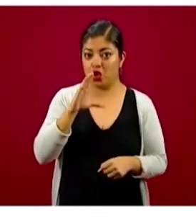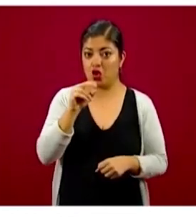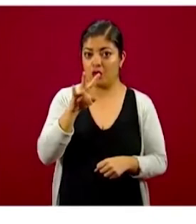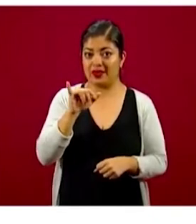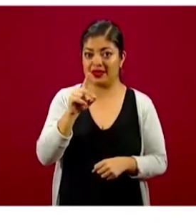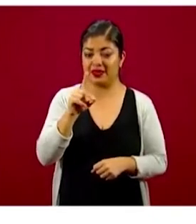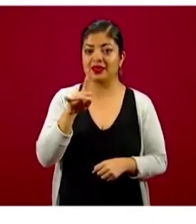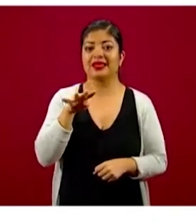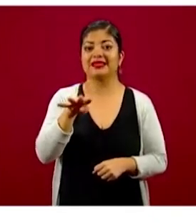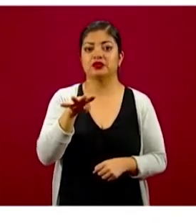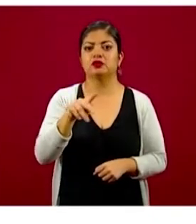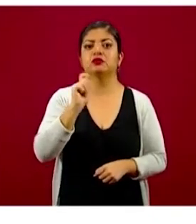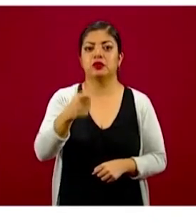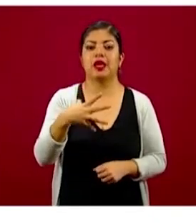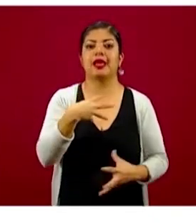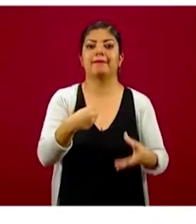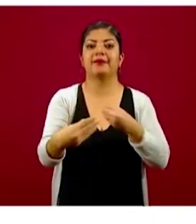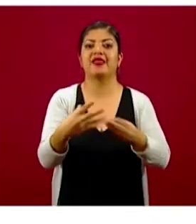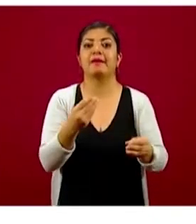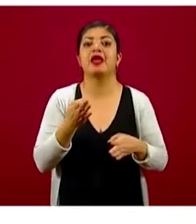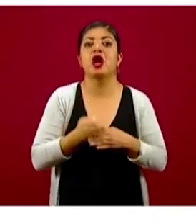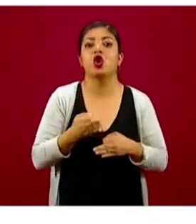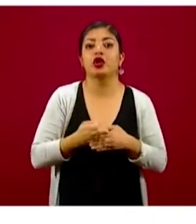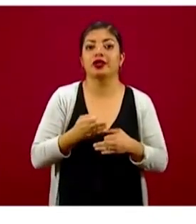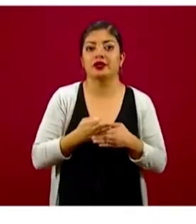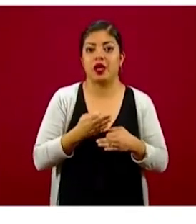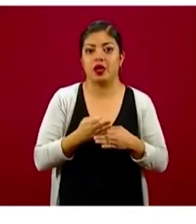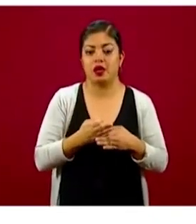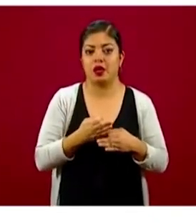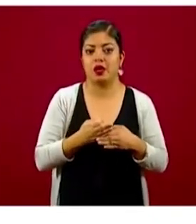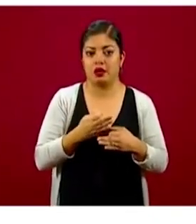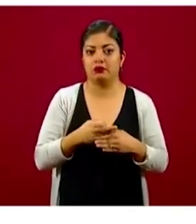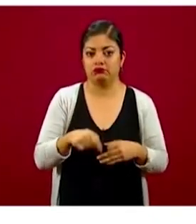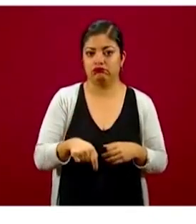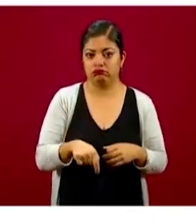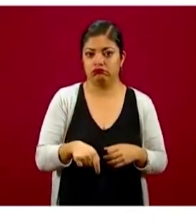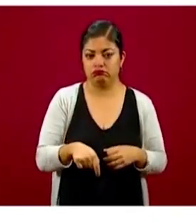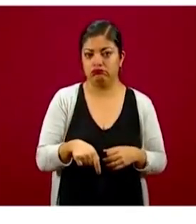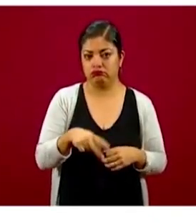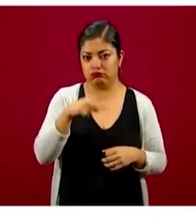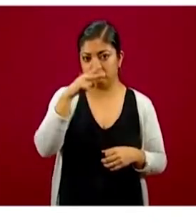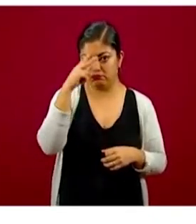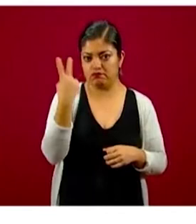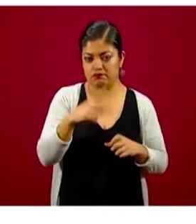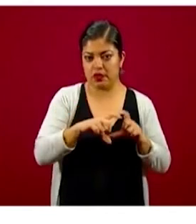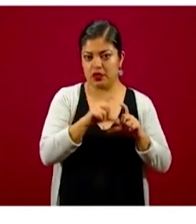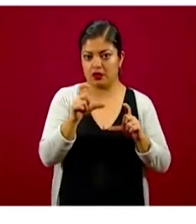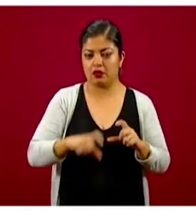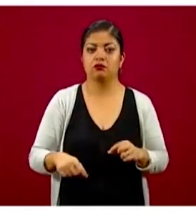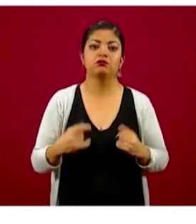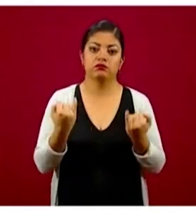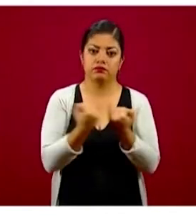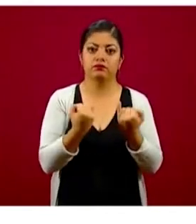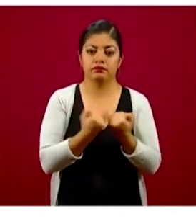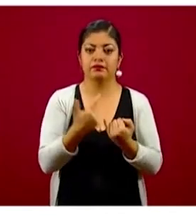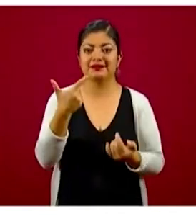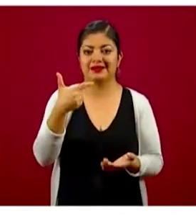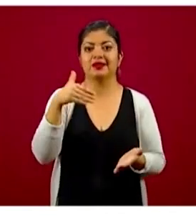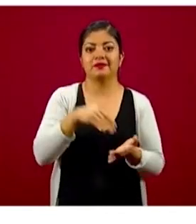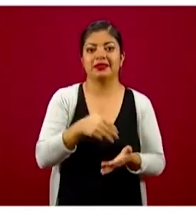son la epidemia activa en nuestro país. Así también, lamentablemente, siete mil